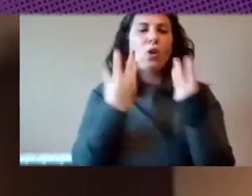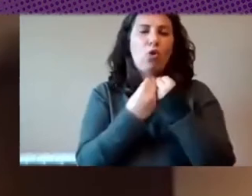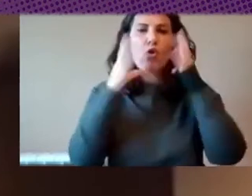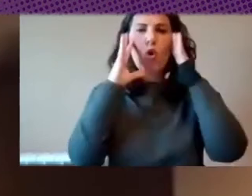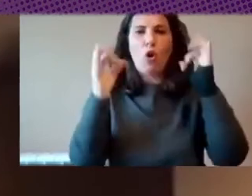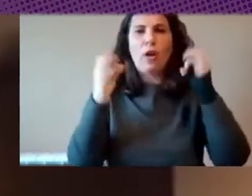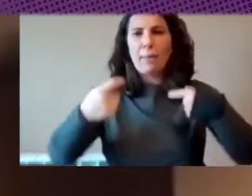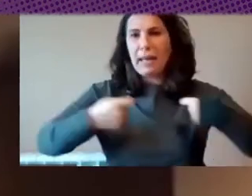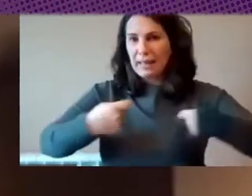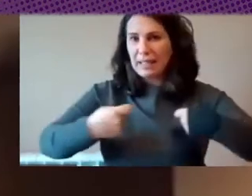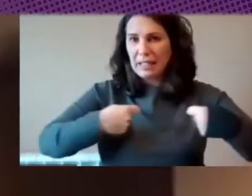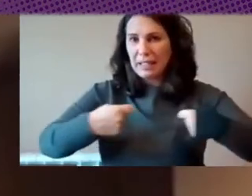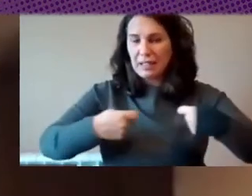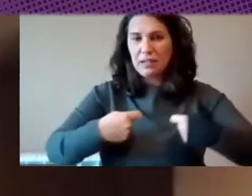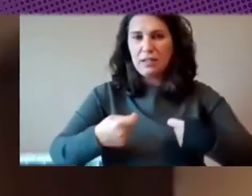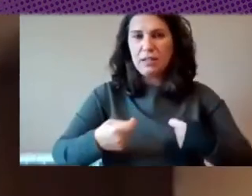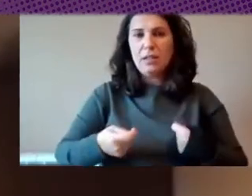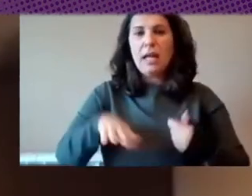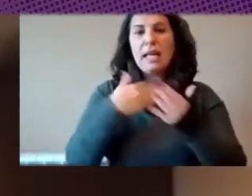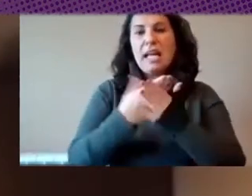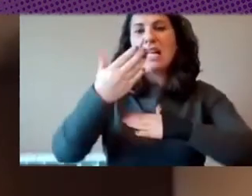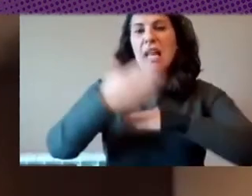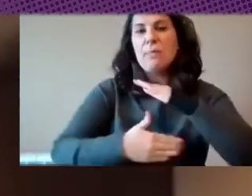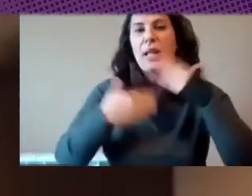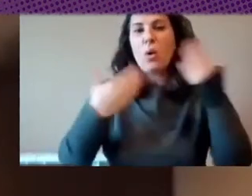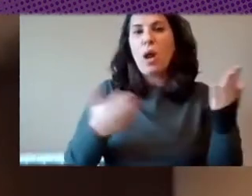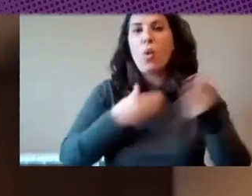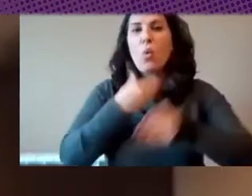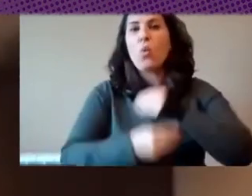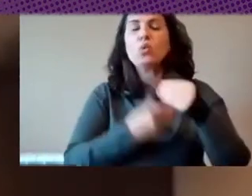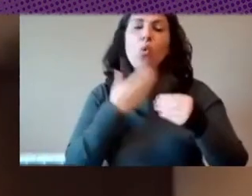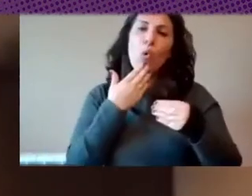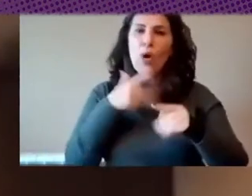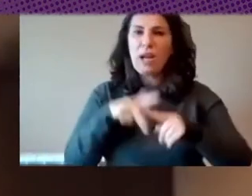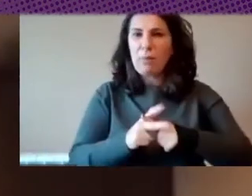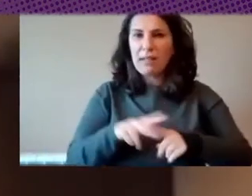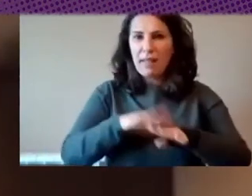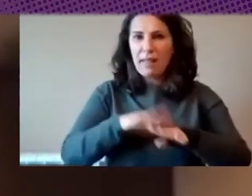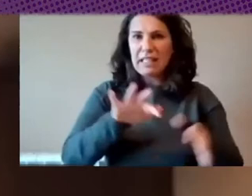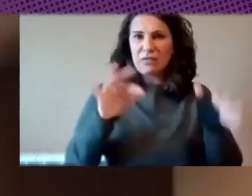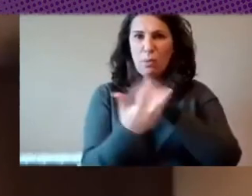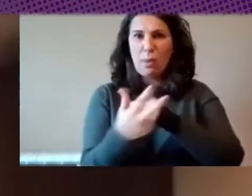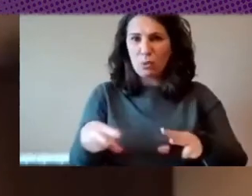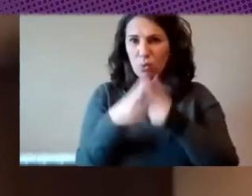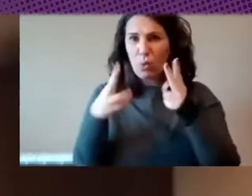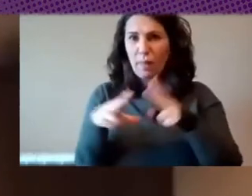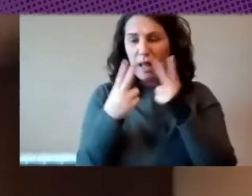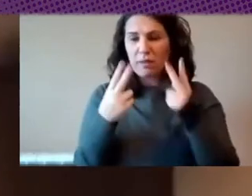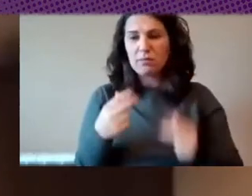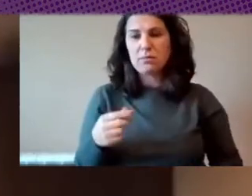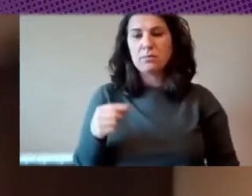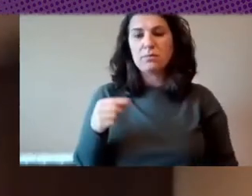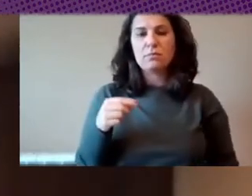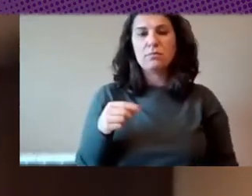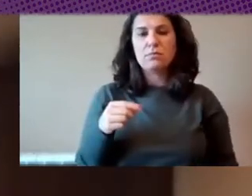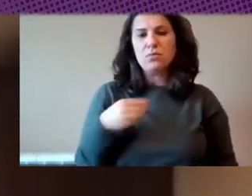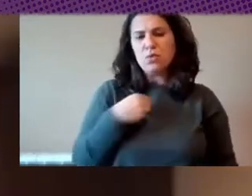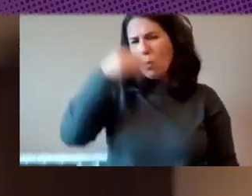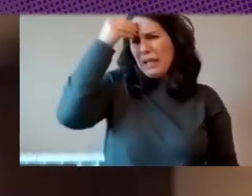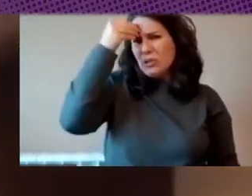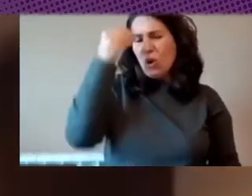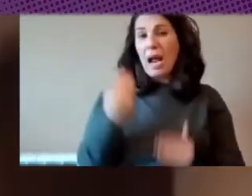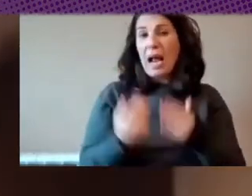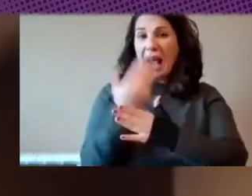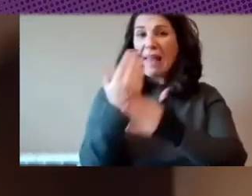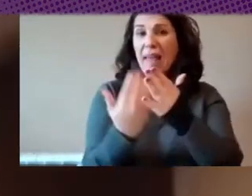y hasta qué alcance puede ser utilizada como una herramienta de transformación social eso cada vez creo yo va a